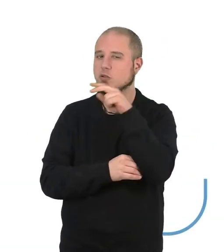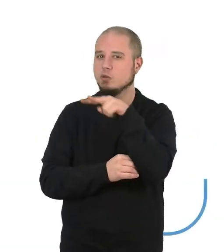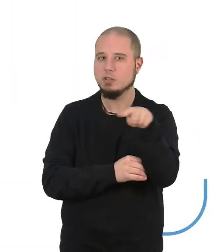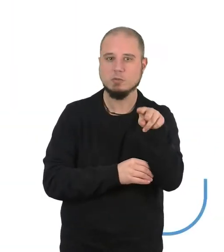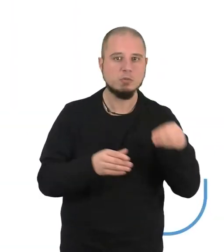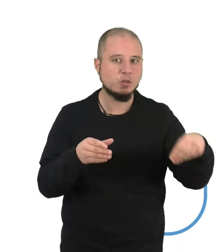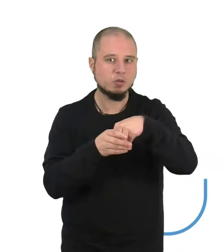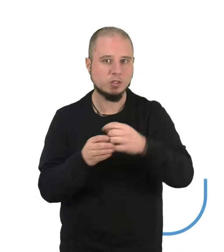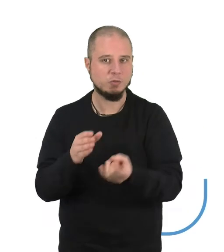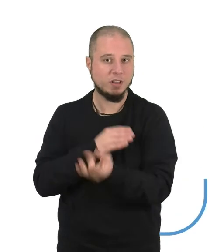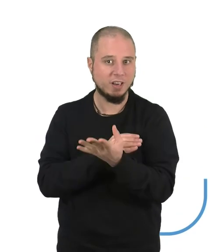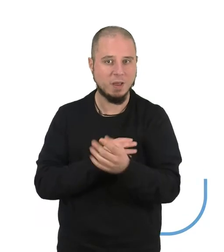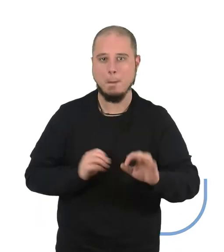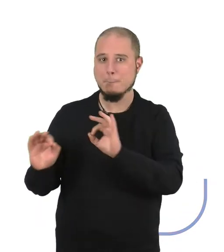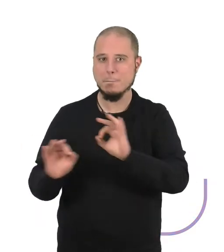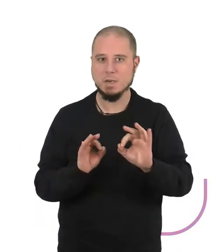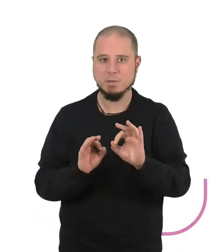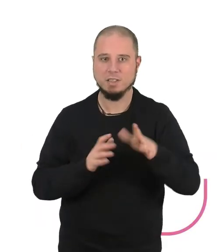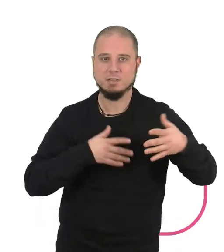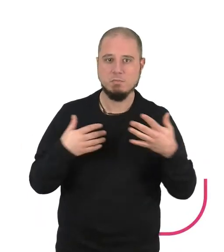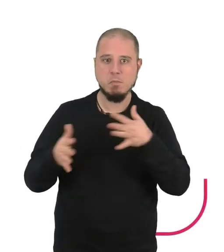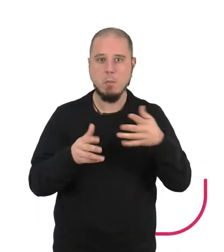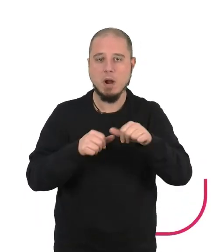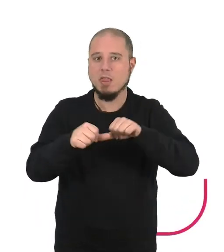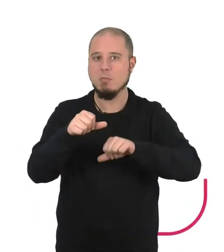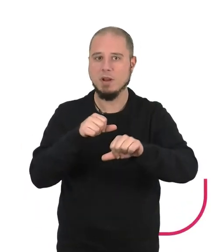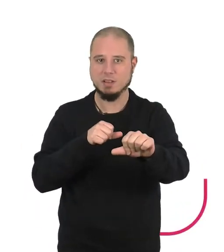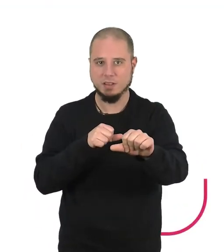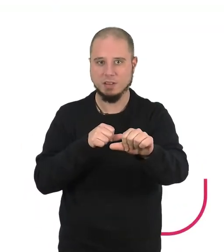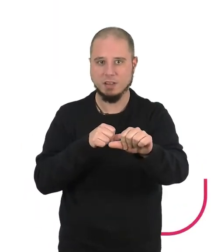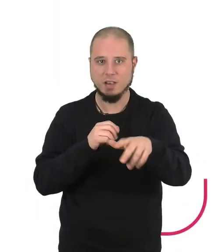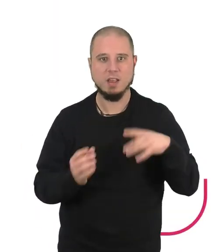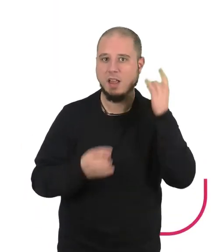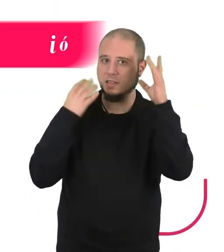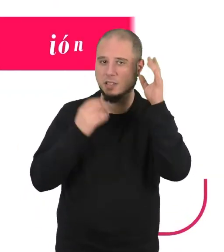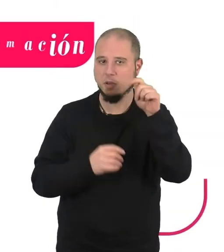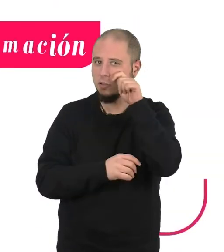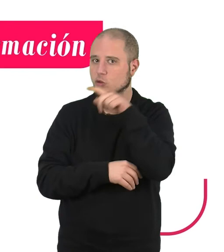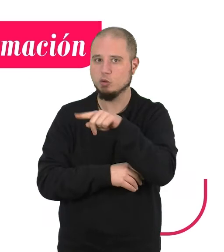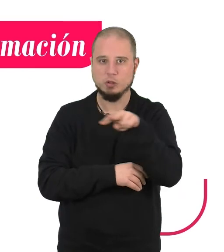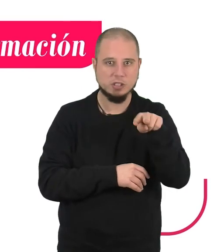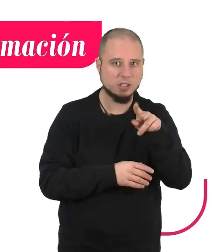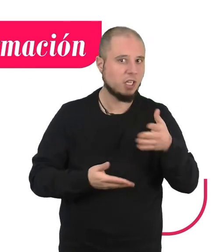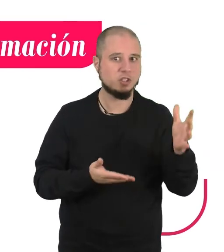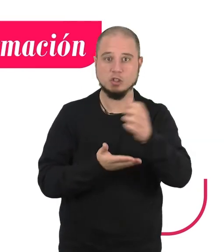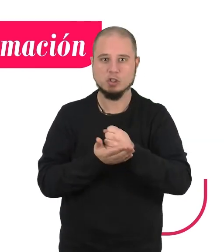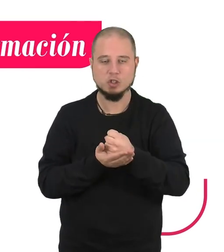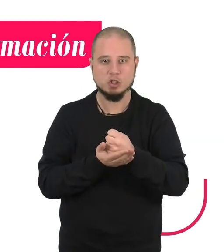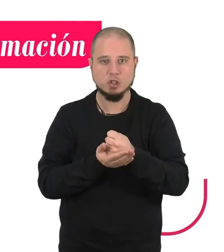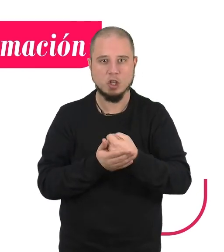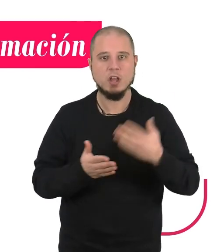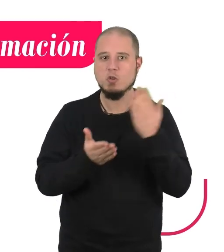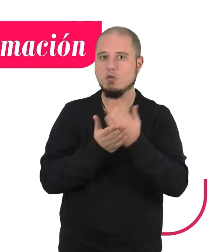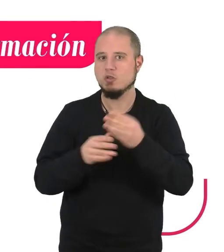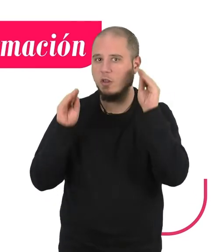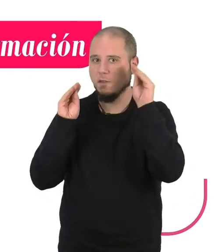Crea turismo inclusivo. Prepárate. Desde marzo, y sea cual sea tu actividad turística, te ofrecemos cursos